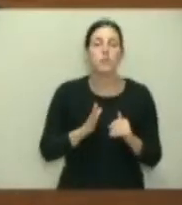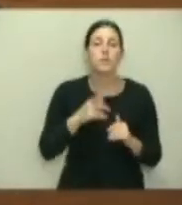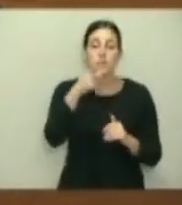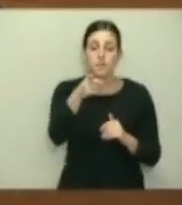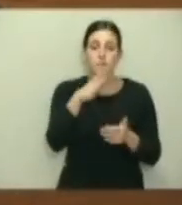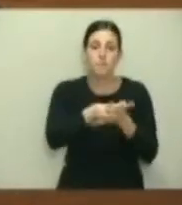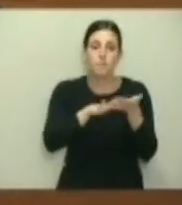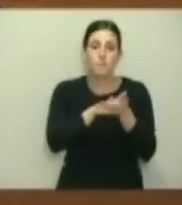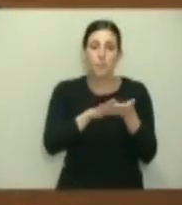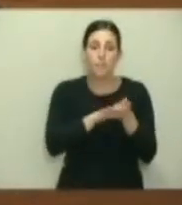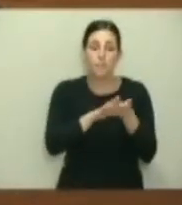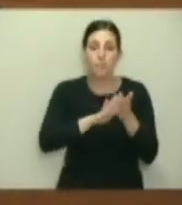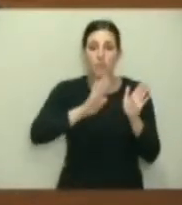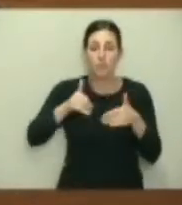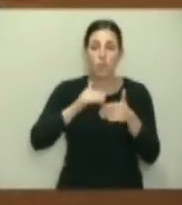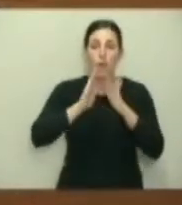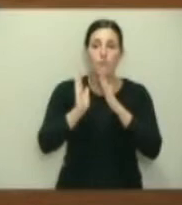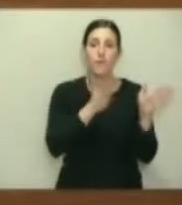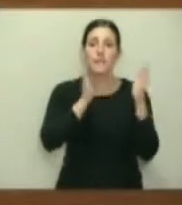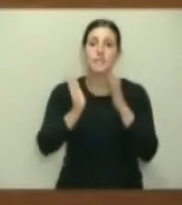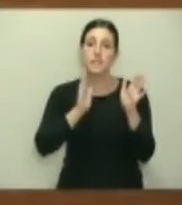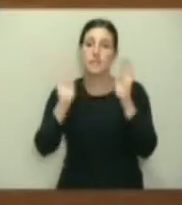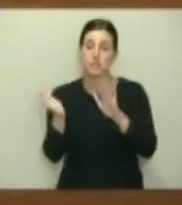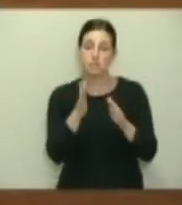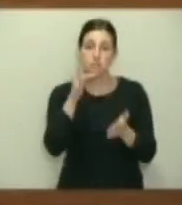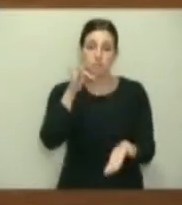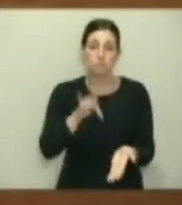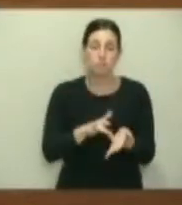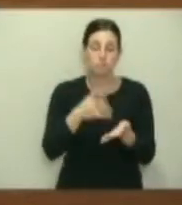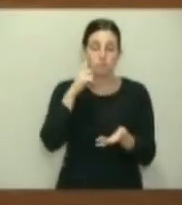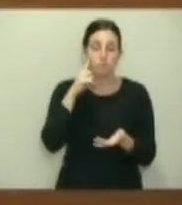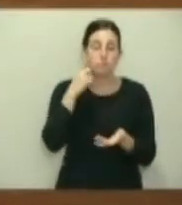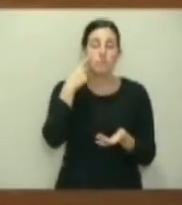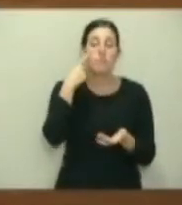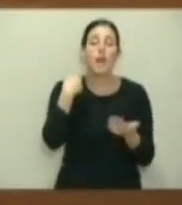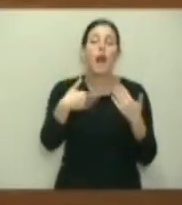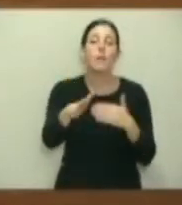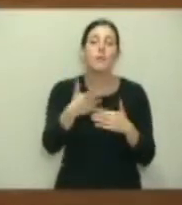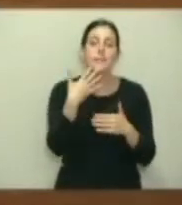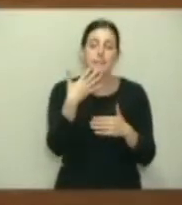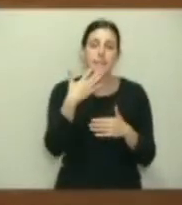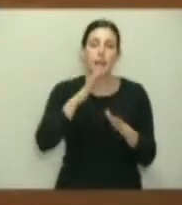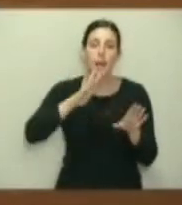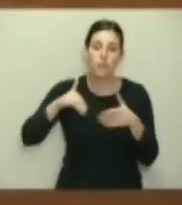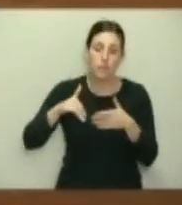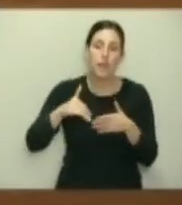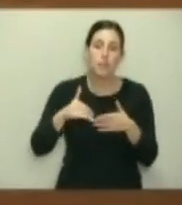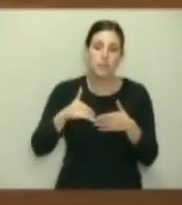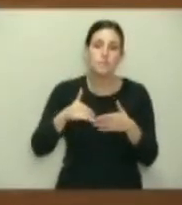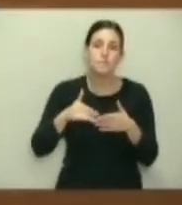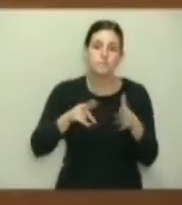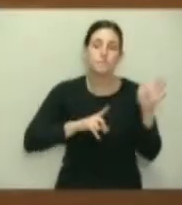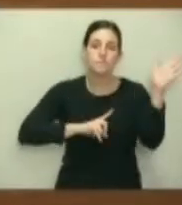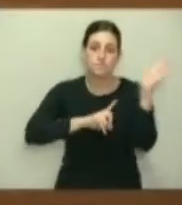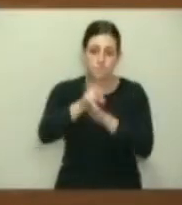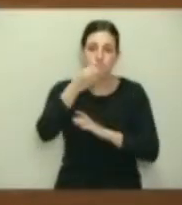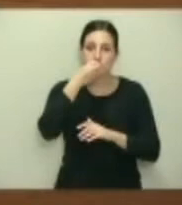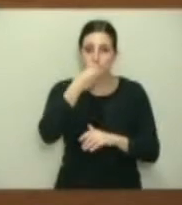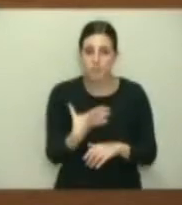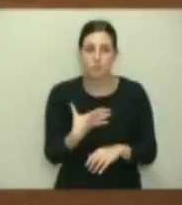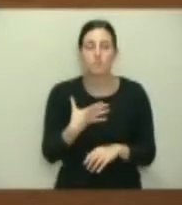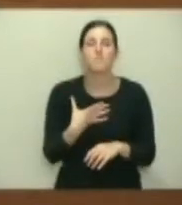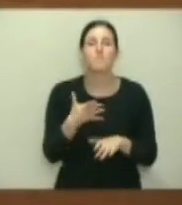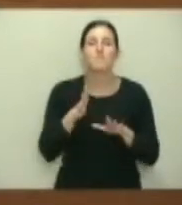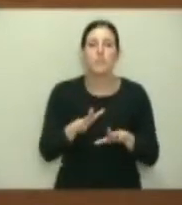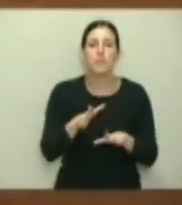hablado, finalmente, de una serie de fases en las cuales se encuentra. Bueno, veremos si eso se va implementando y se va desarrollando. No obstante, me parece